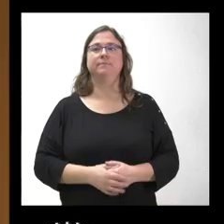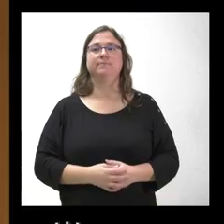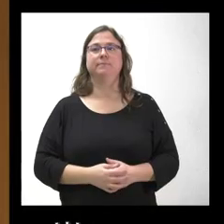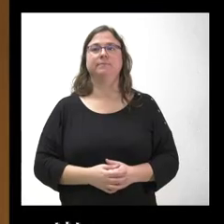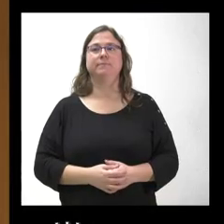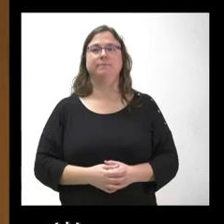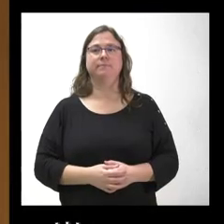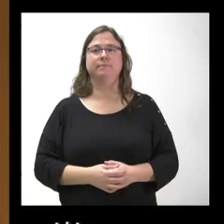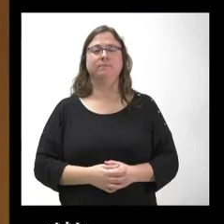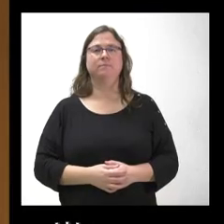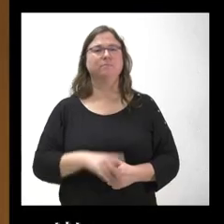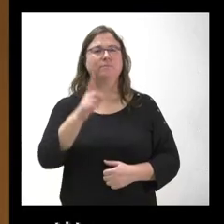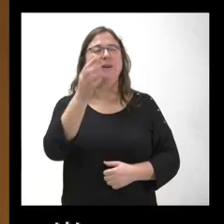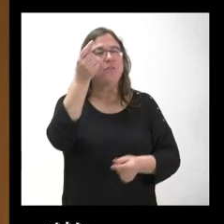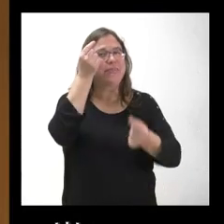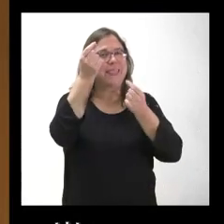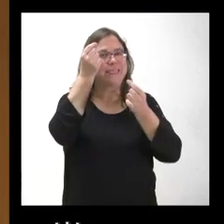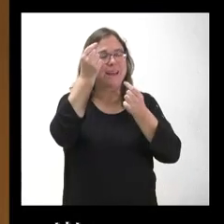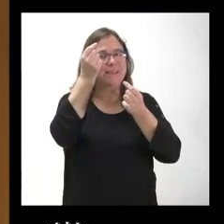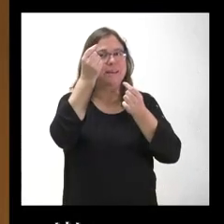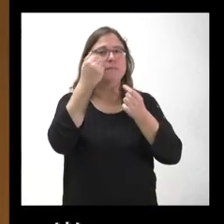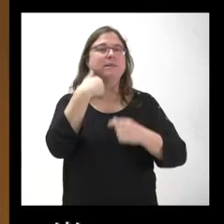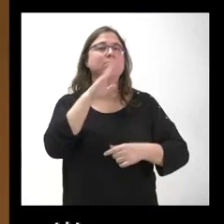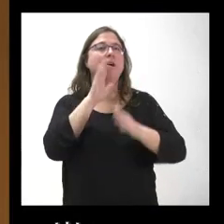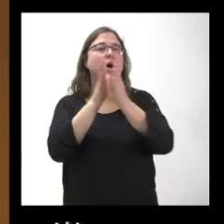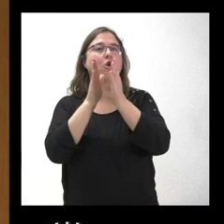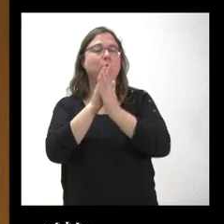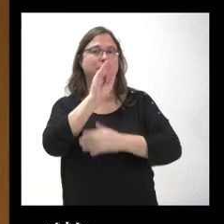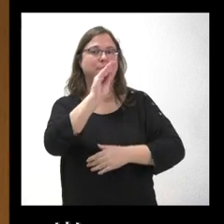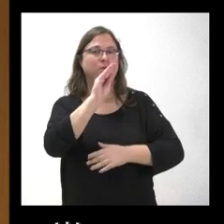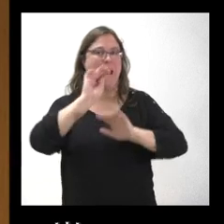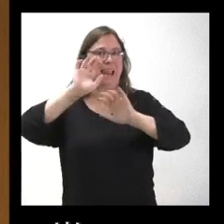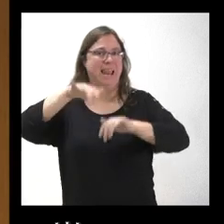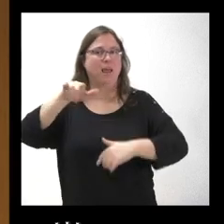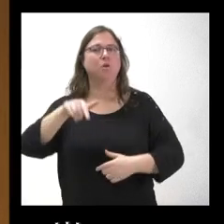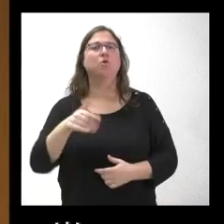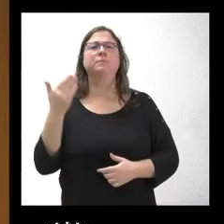Sí, era un detalle sobre lo que preguntaba el compañero desde León.